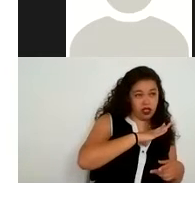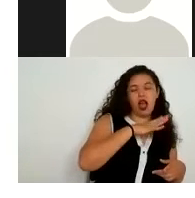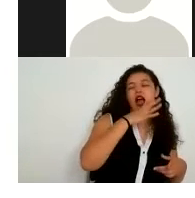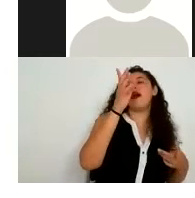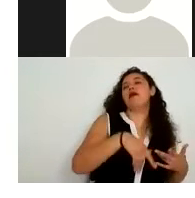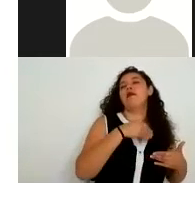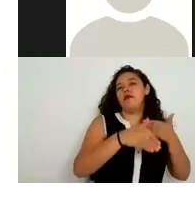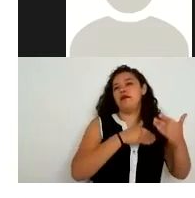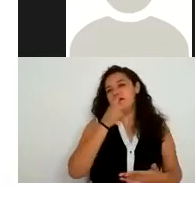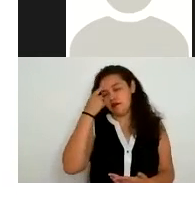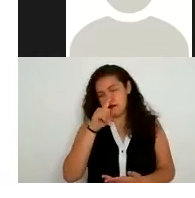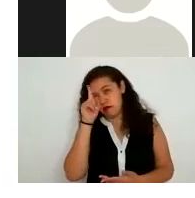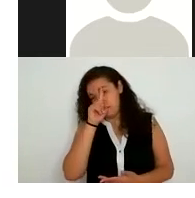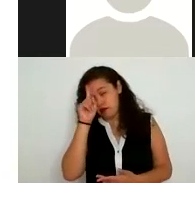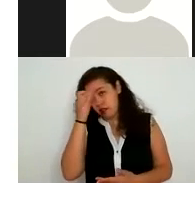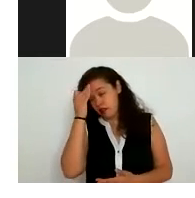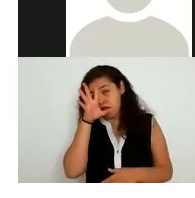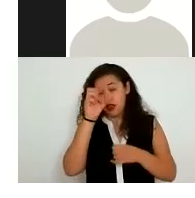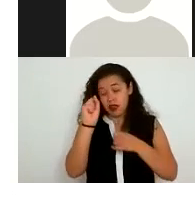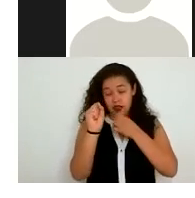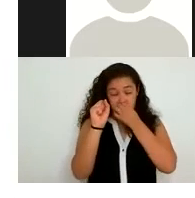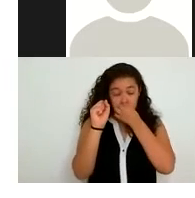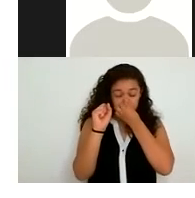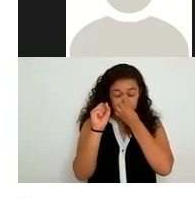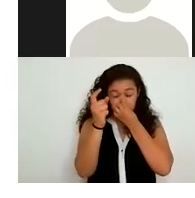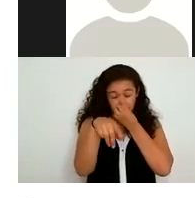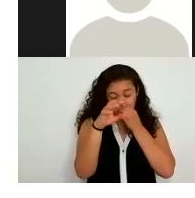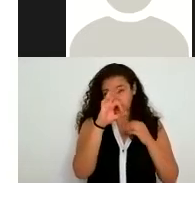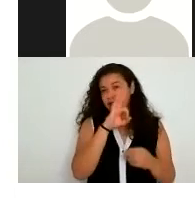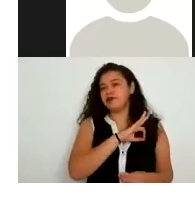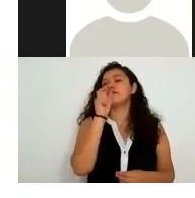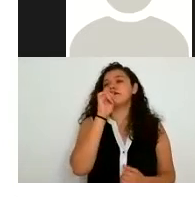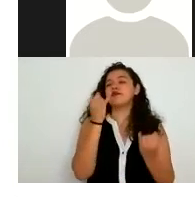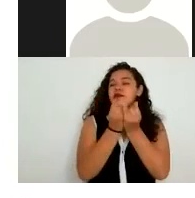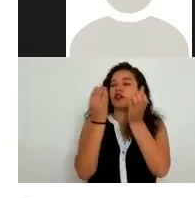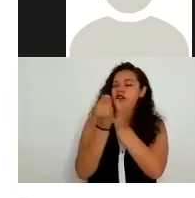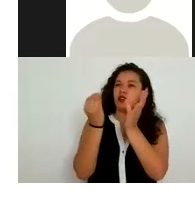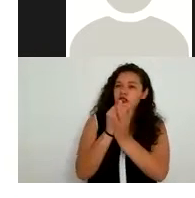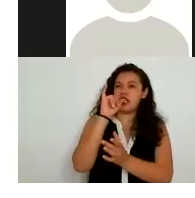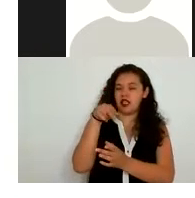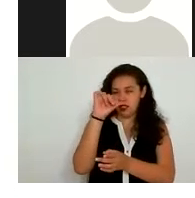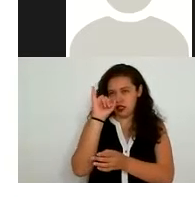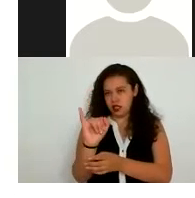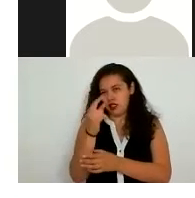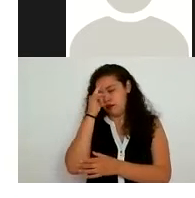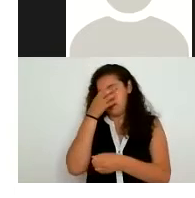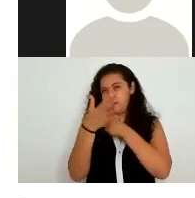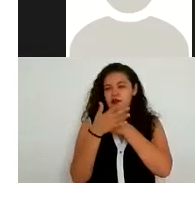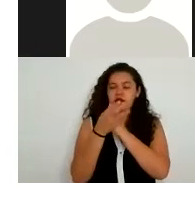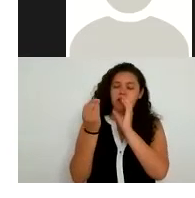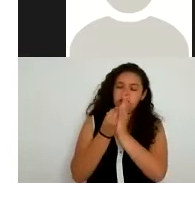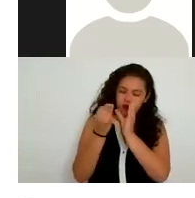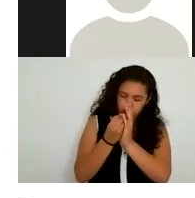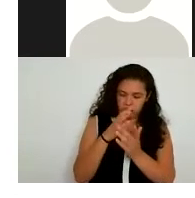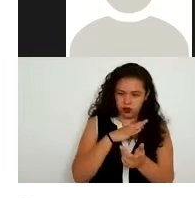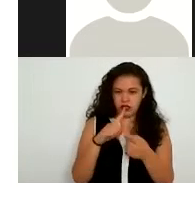les permite el tiempo y las posibilidades también tomen cursos el INEI también tiene cursos de avisos de privacidad de la